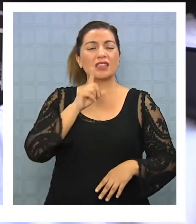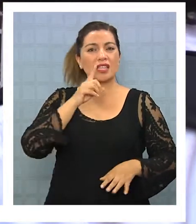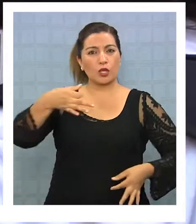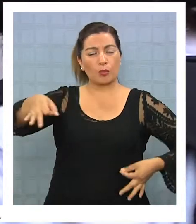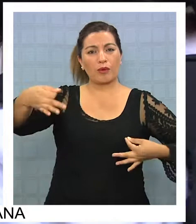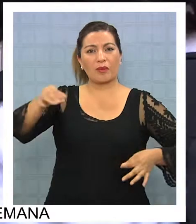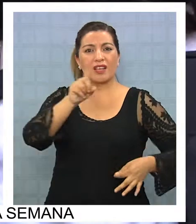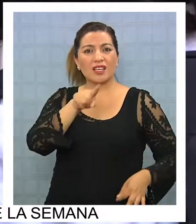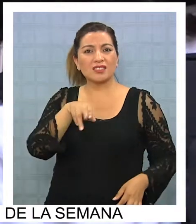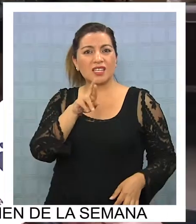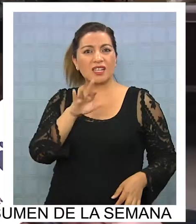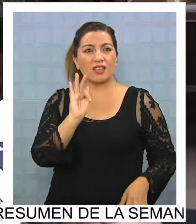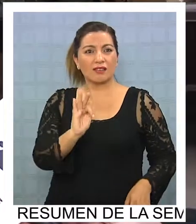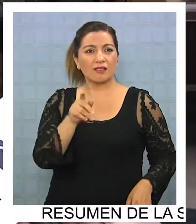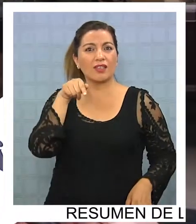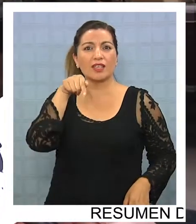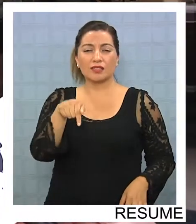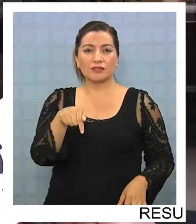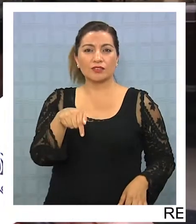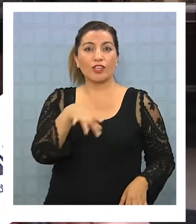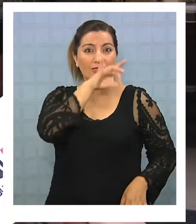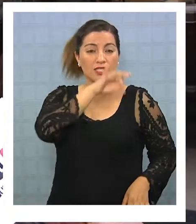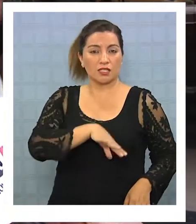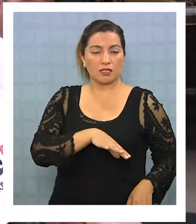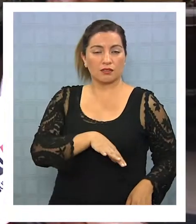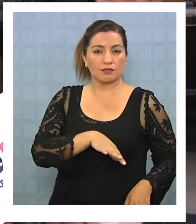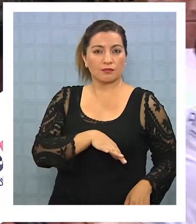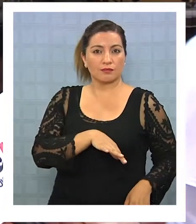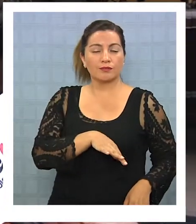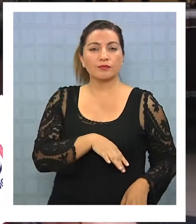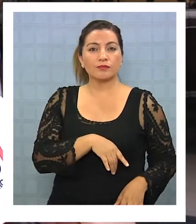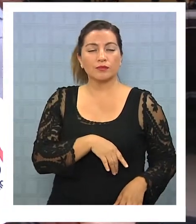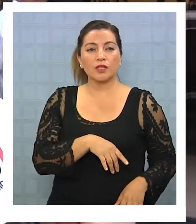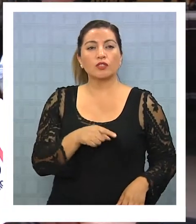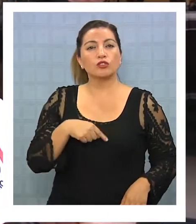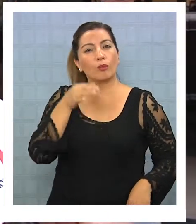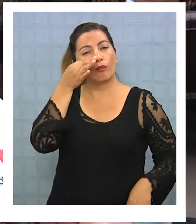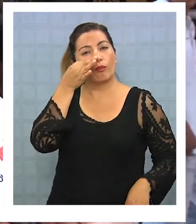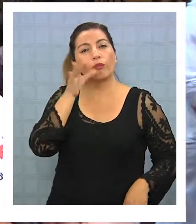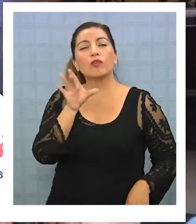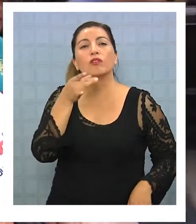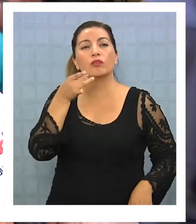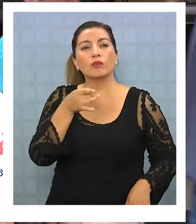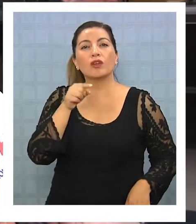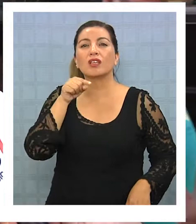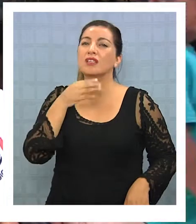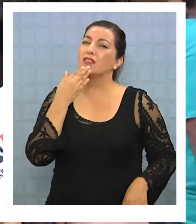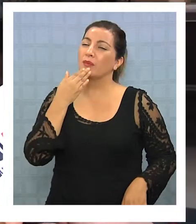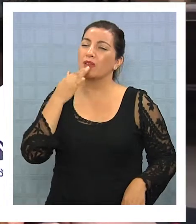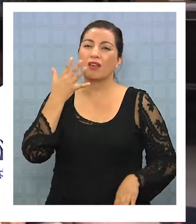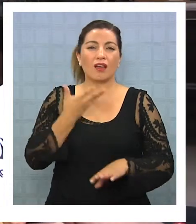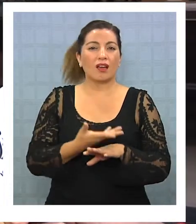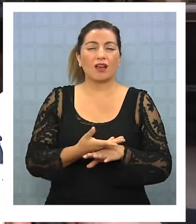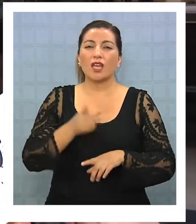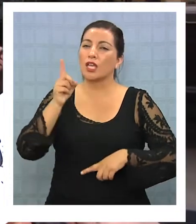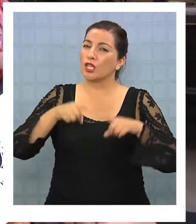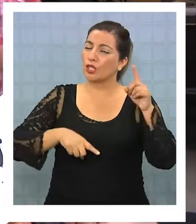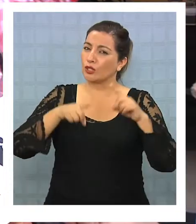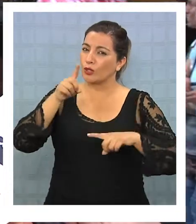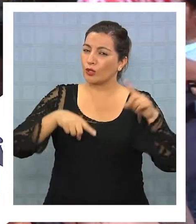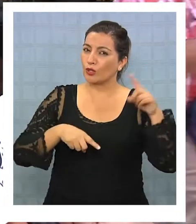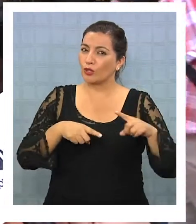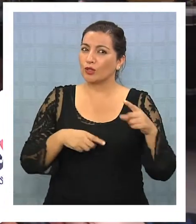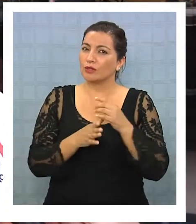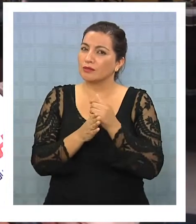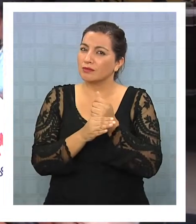supuestamente esa mercadería es para consumo chileno, ¿no es cierto? Pero sí vemos que esa mercadería sale como contrabando a toda Bolivia. Eso sí es lo que vemos